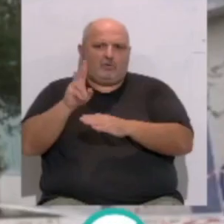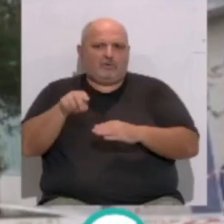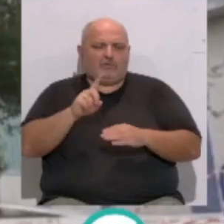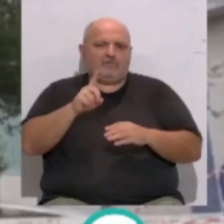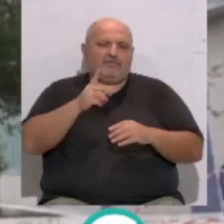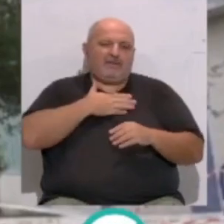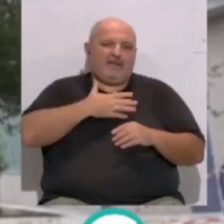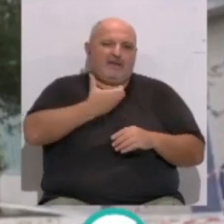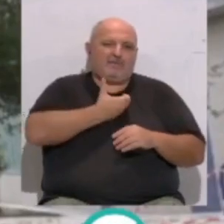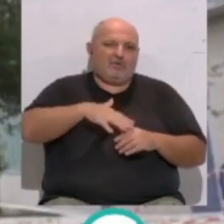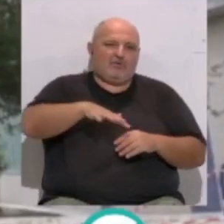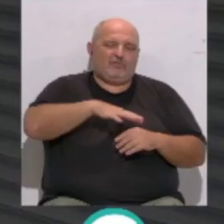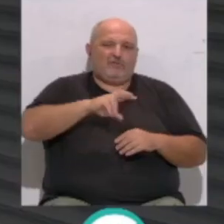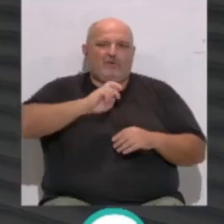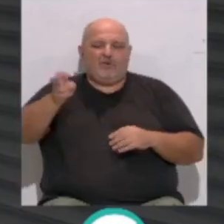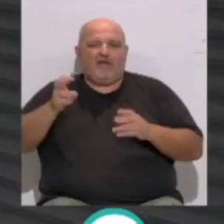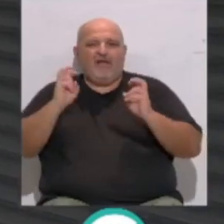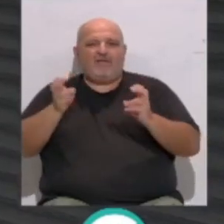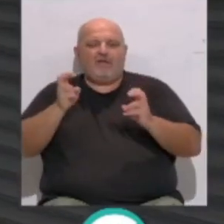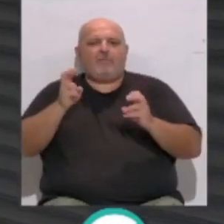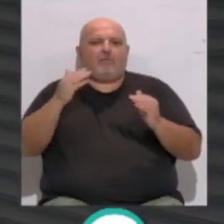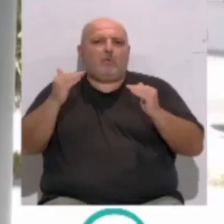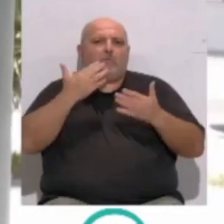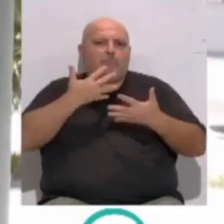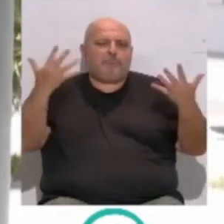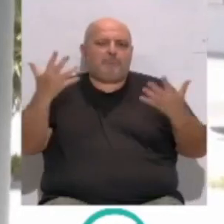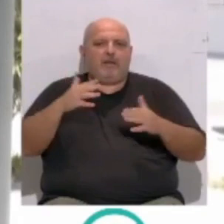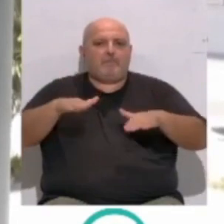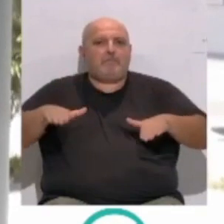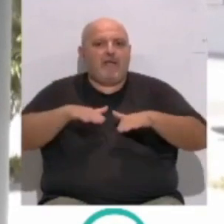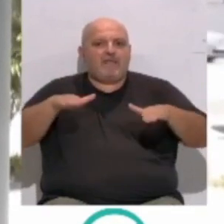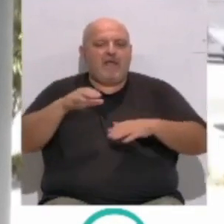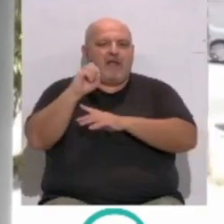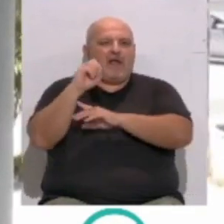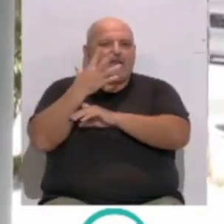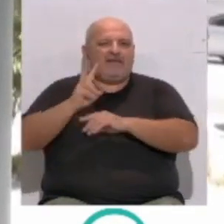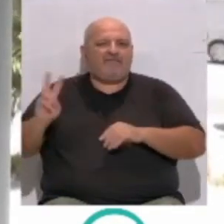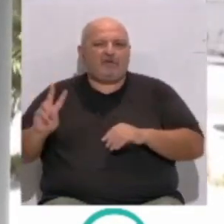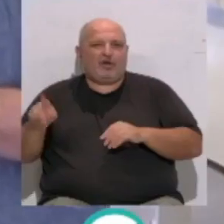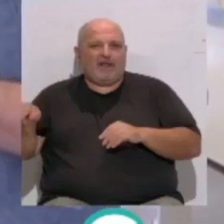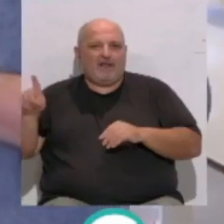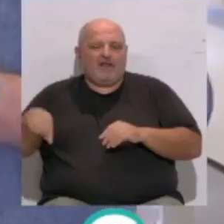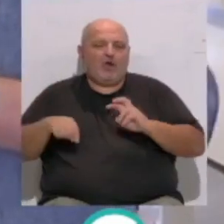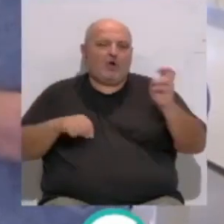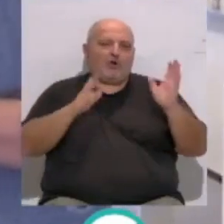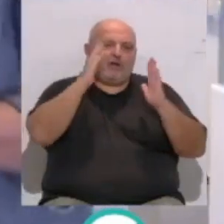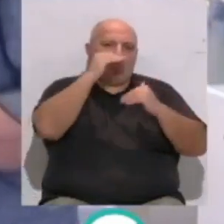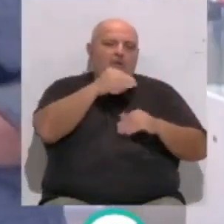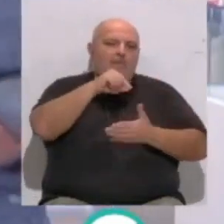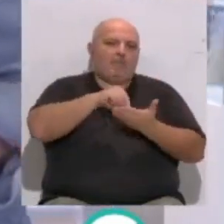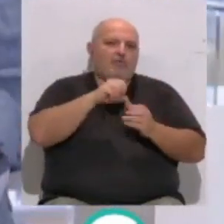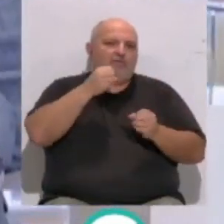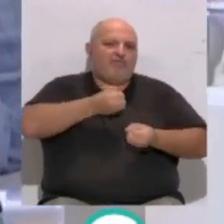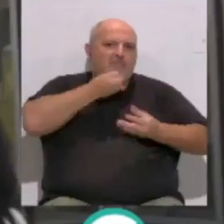Canalejas y Avenida, sino también de las de temporada como son las de la Playa de la Caleta y Victoria, además de la atención del punto de información